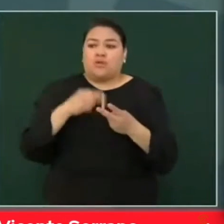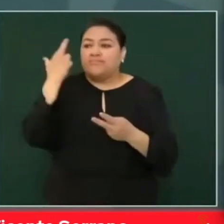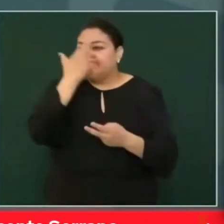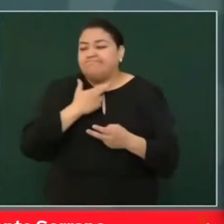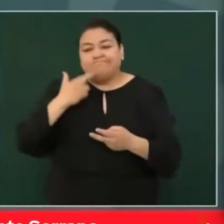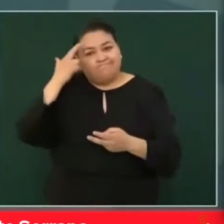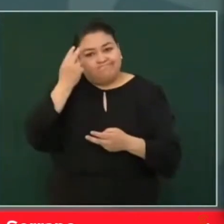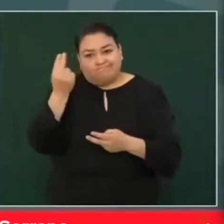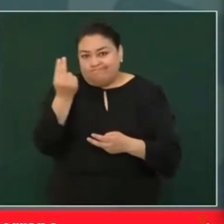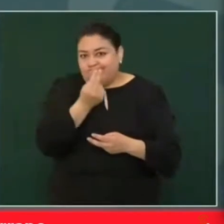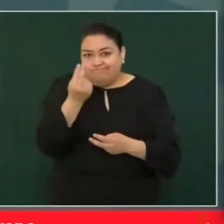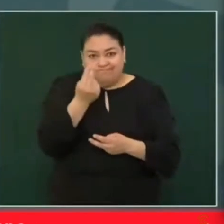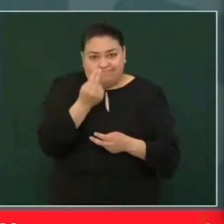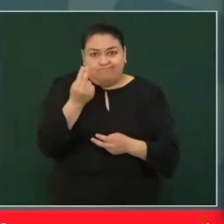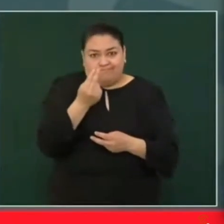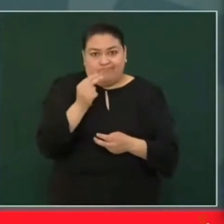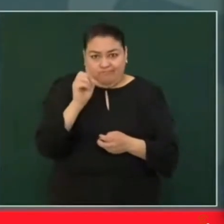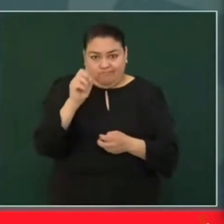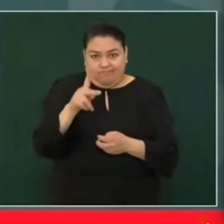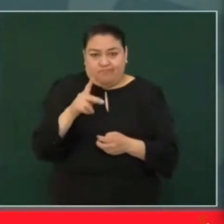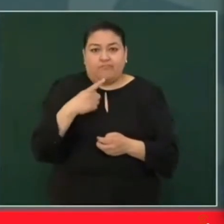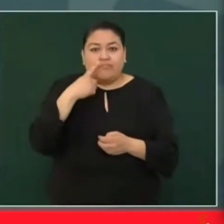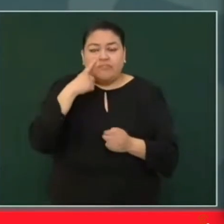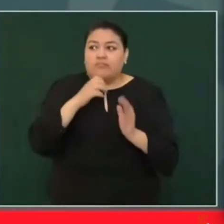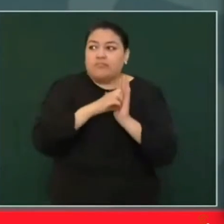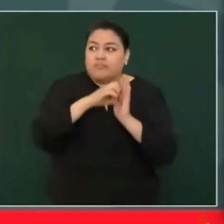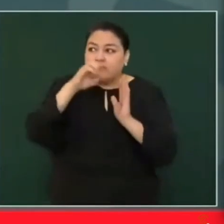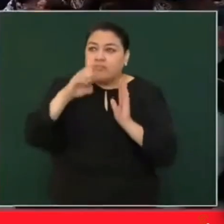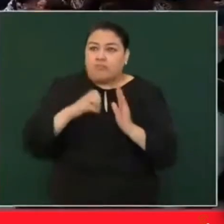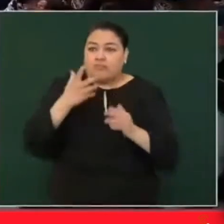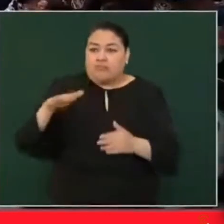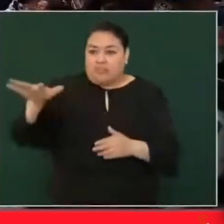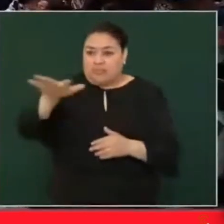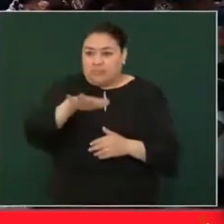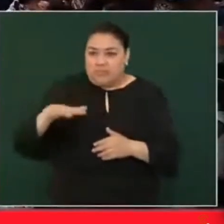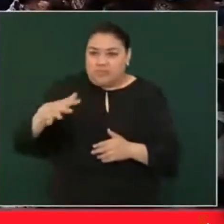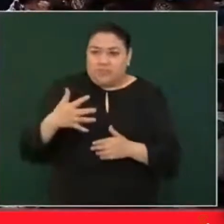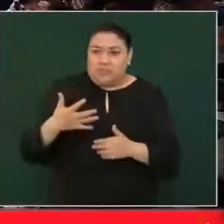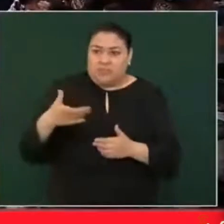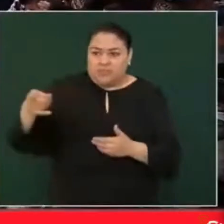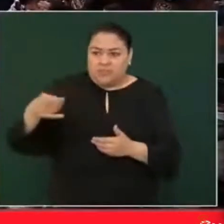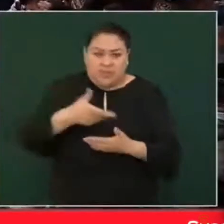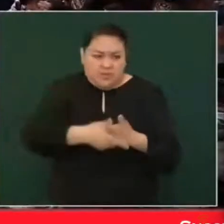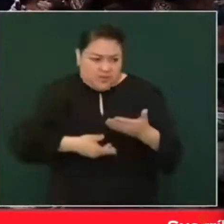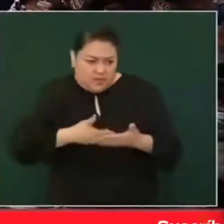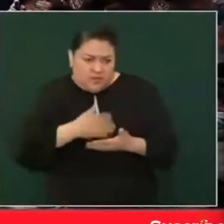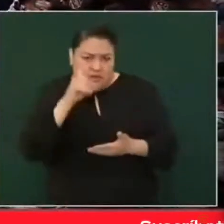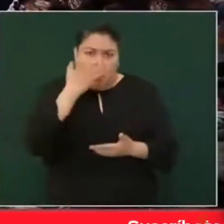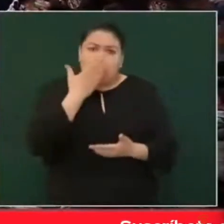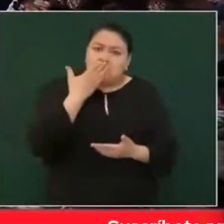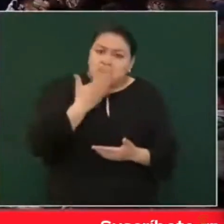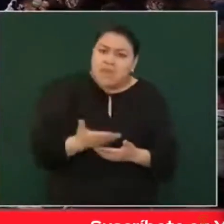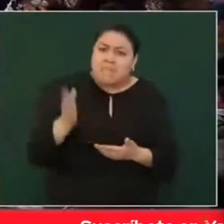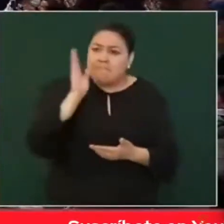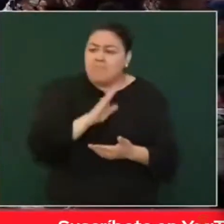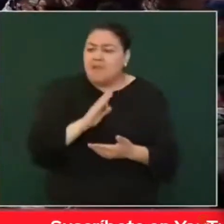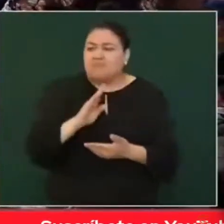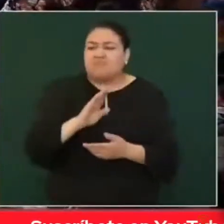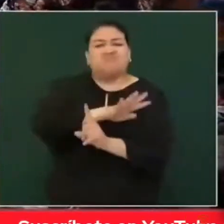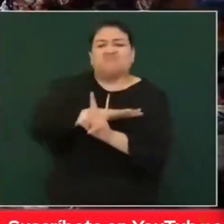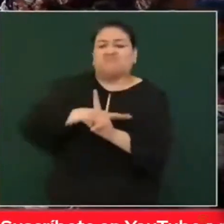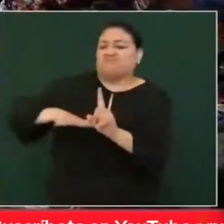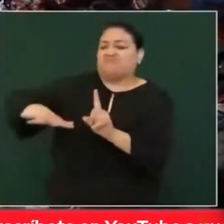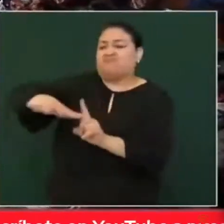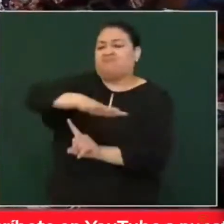si es bueno o malo el servicio, todo lo que se tiene que ver